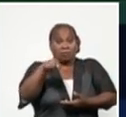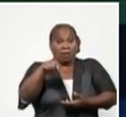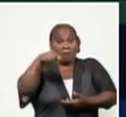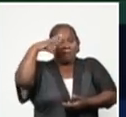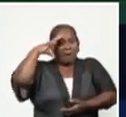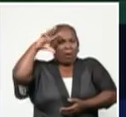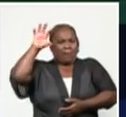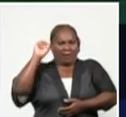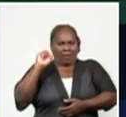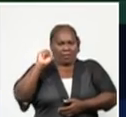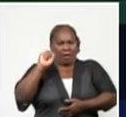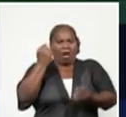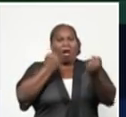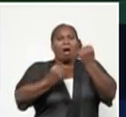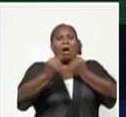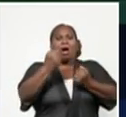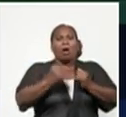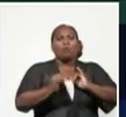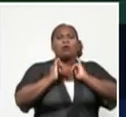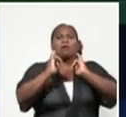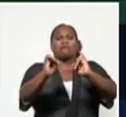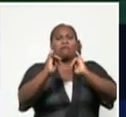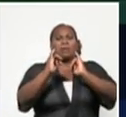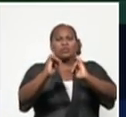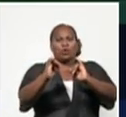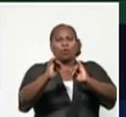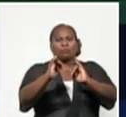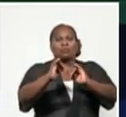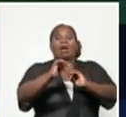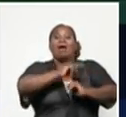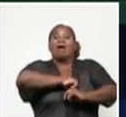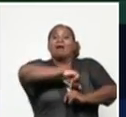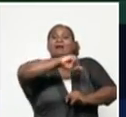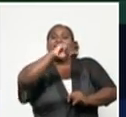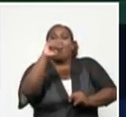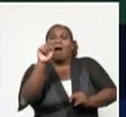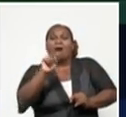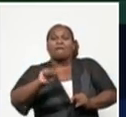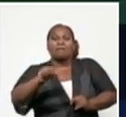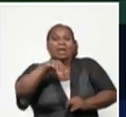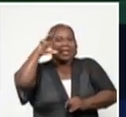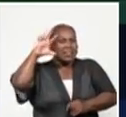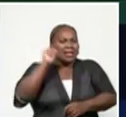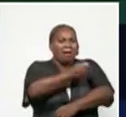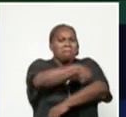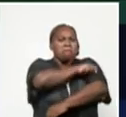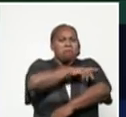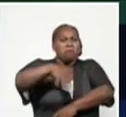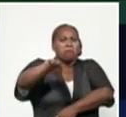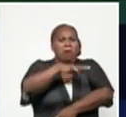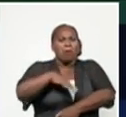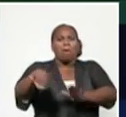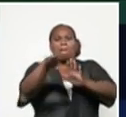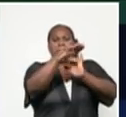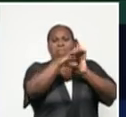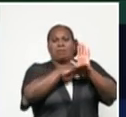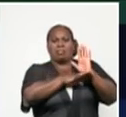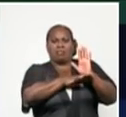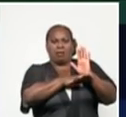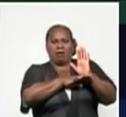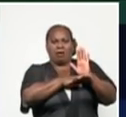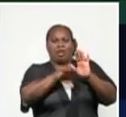reflejados en gráfica para que entendamos la necesidad de las medidas que se están tomando por el país